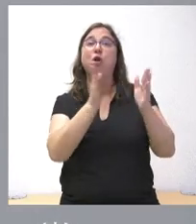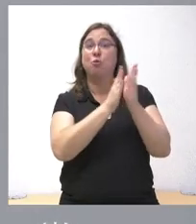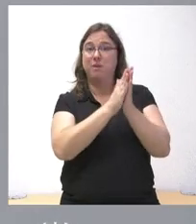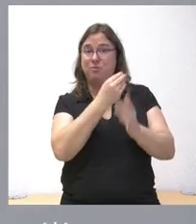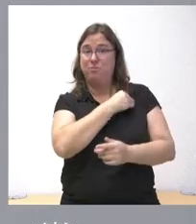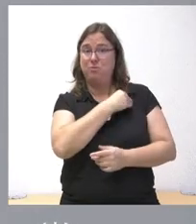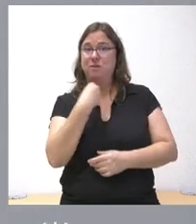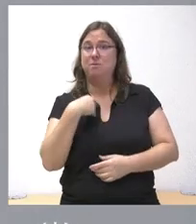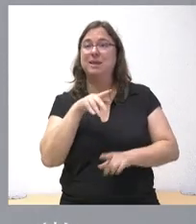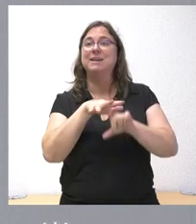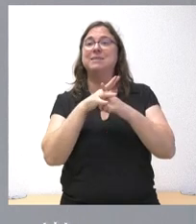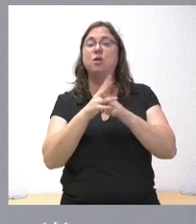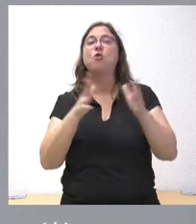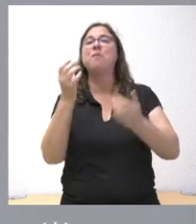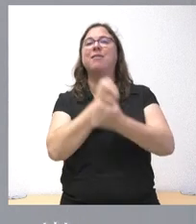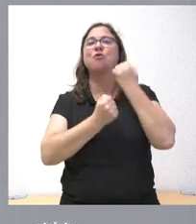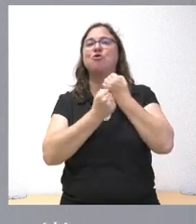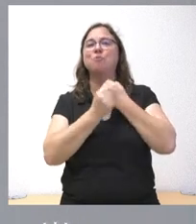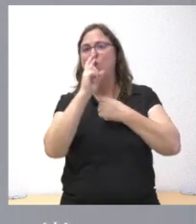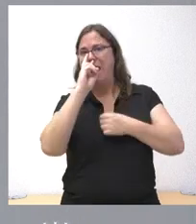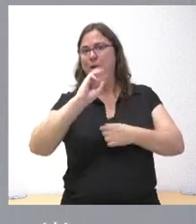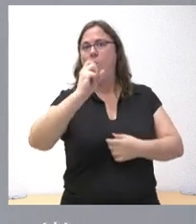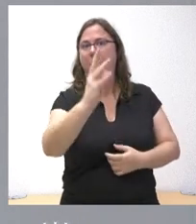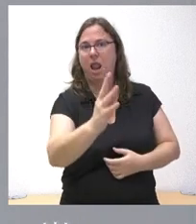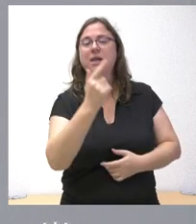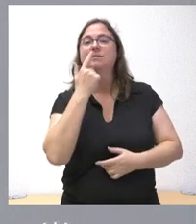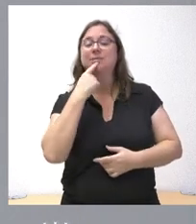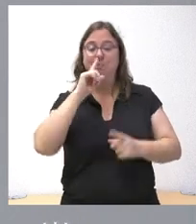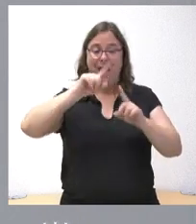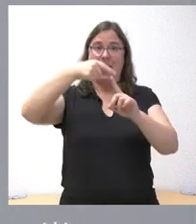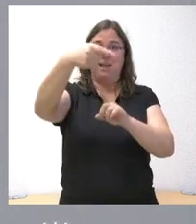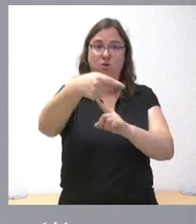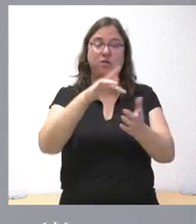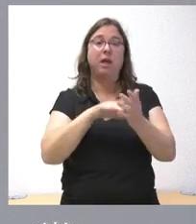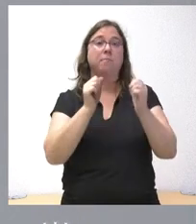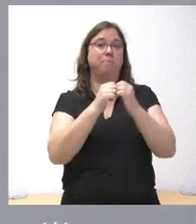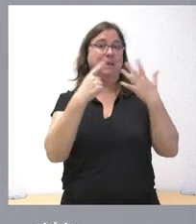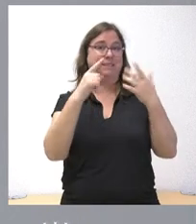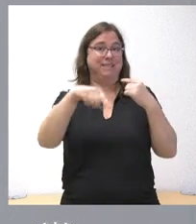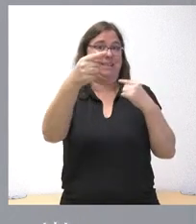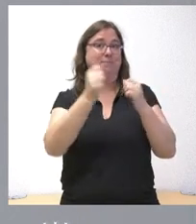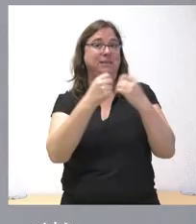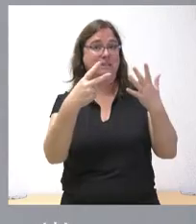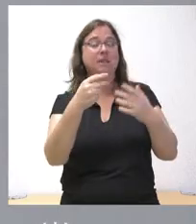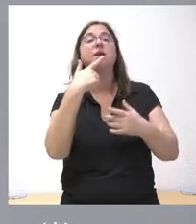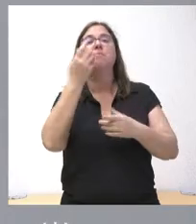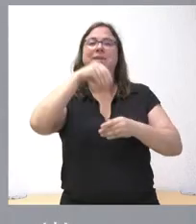al tratarse de un escenario macroeconómico de carácter plurianual incorpora tanto años siguientes al 26 como el año actual